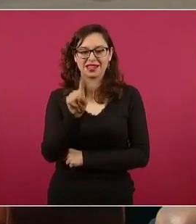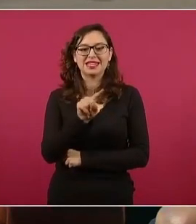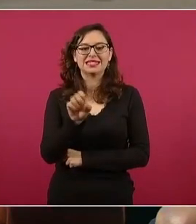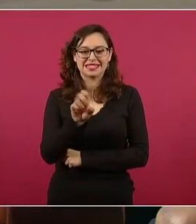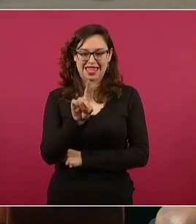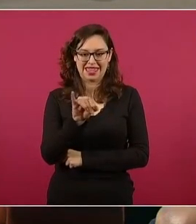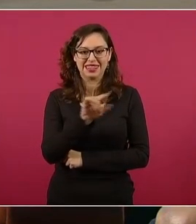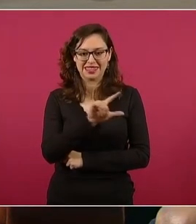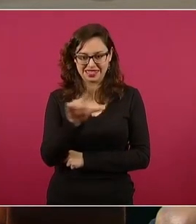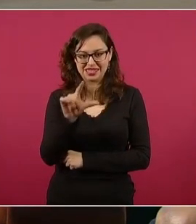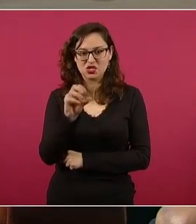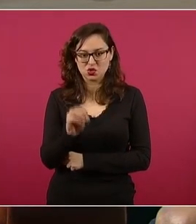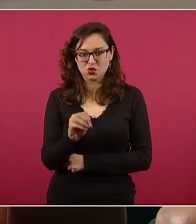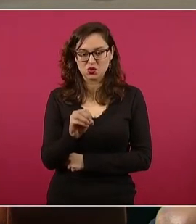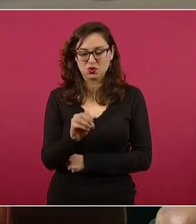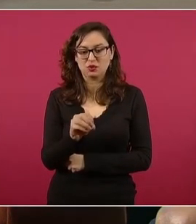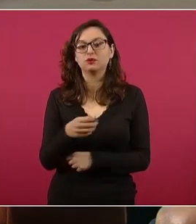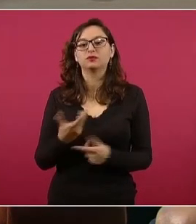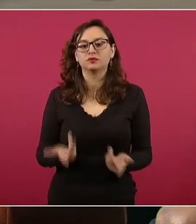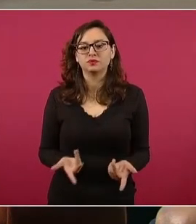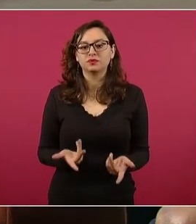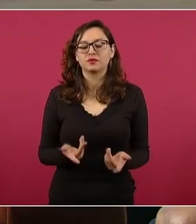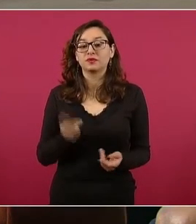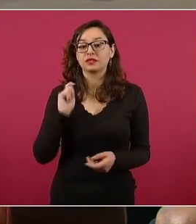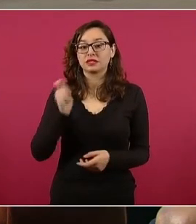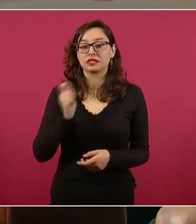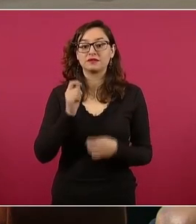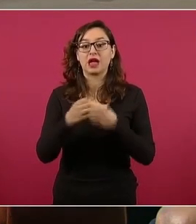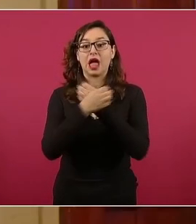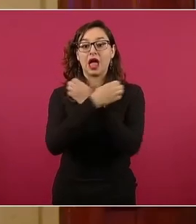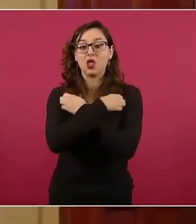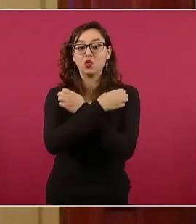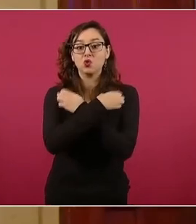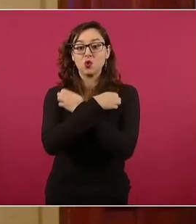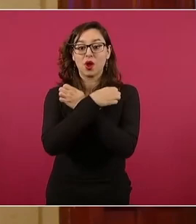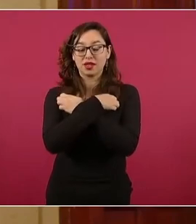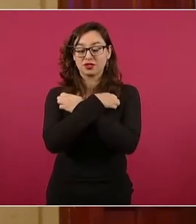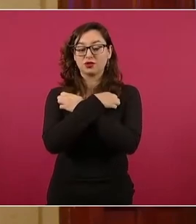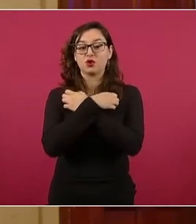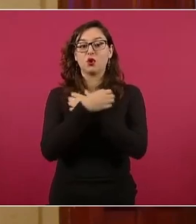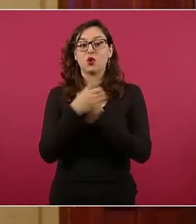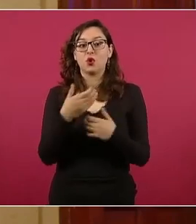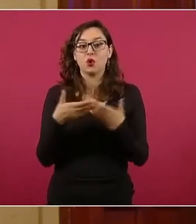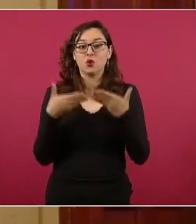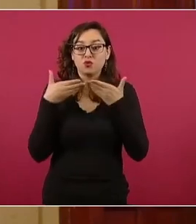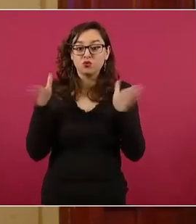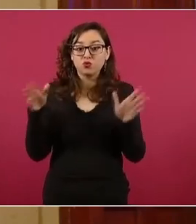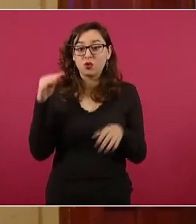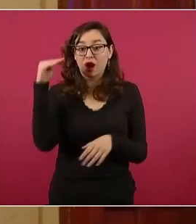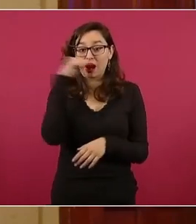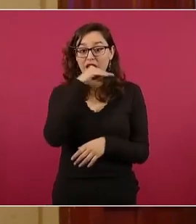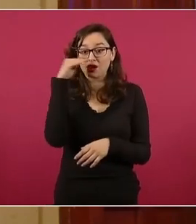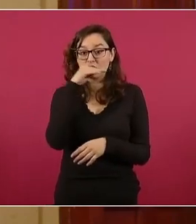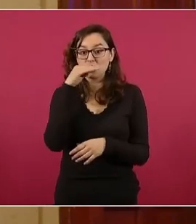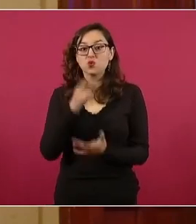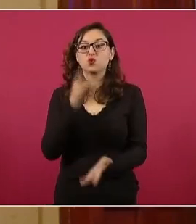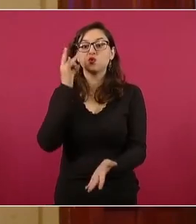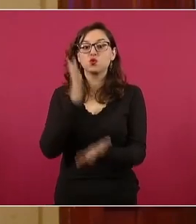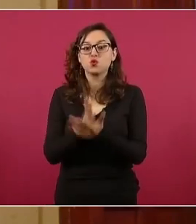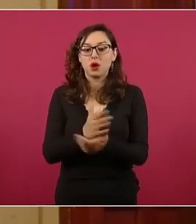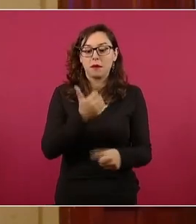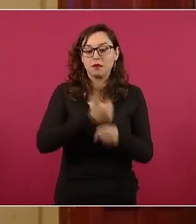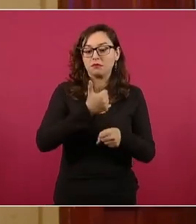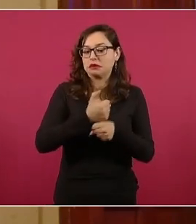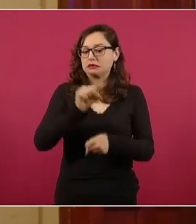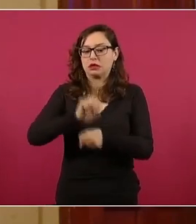Para limitar la gratuidad de la educación pública, acotarla sólo a nivel de